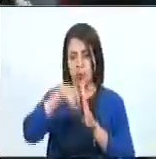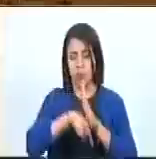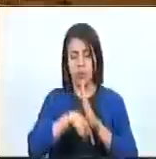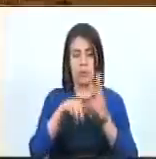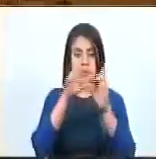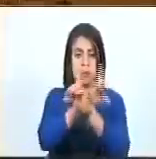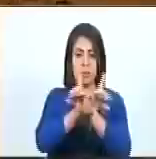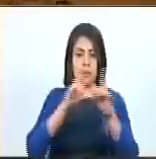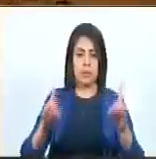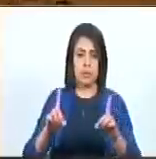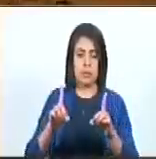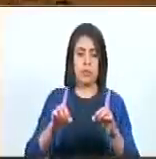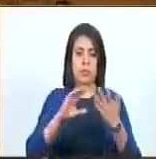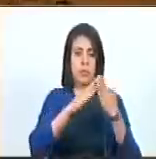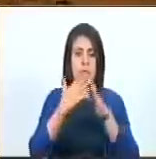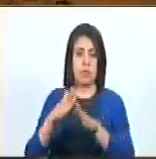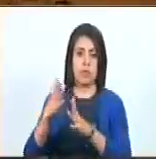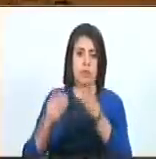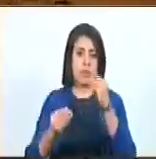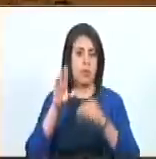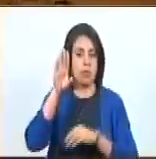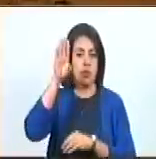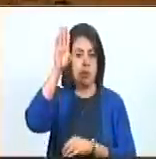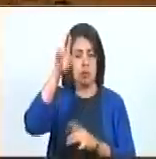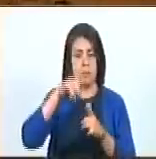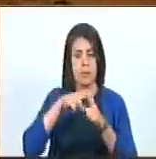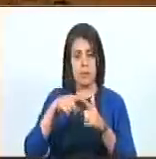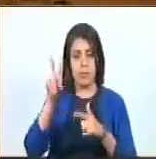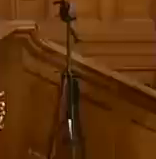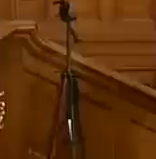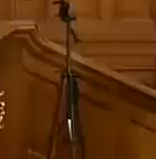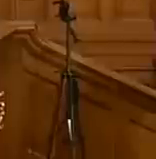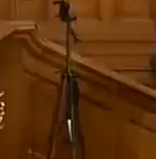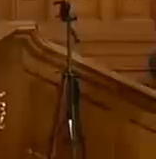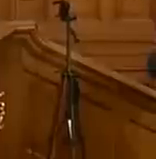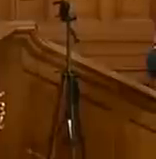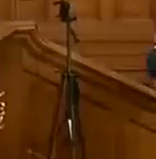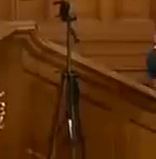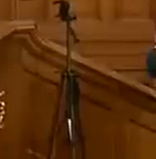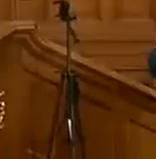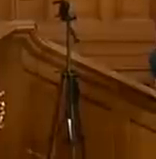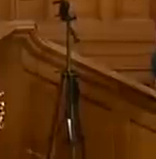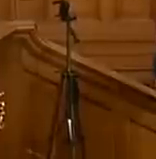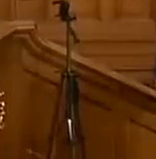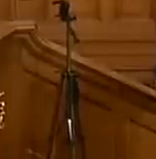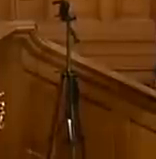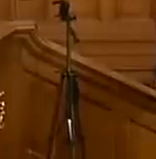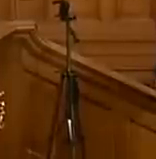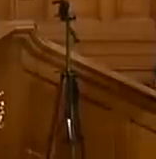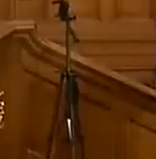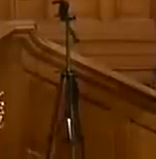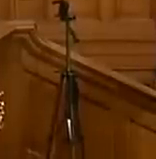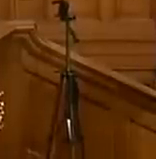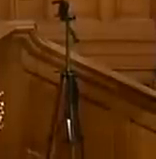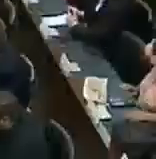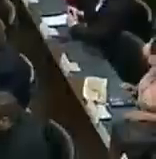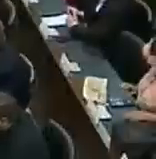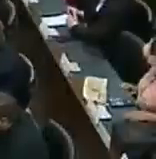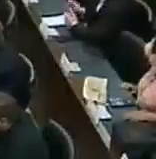en la democracia comunal, que es la democracia del futuro de Venezuela. ¡Que viva! ¡Que viva!